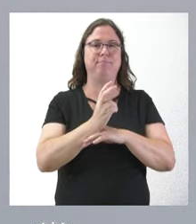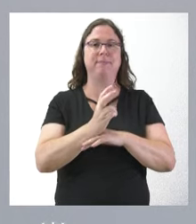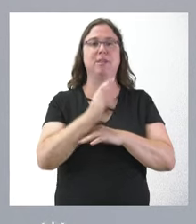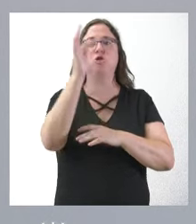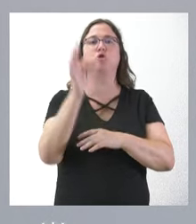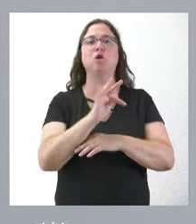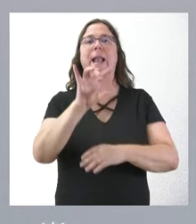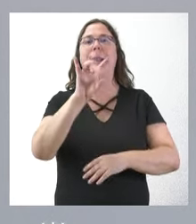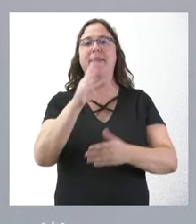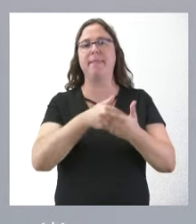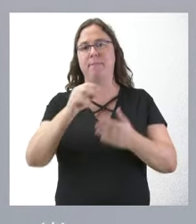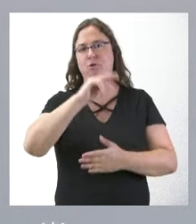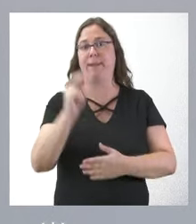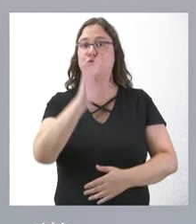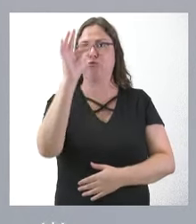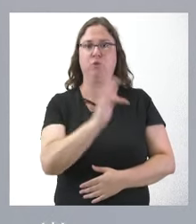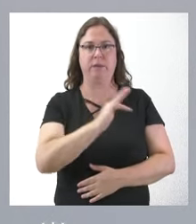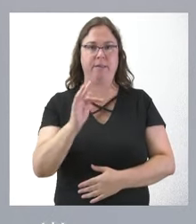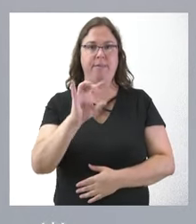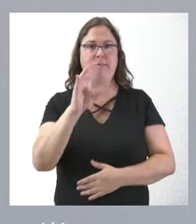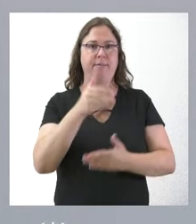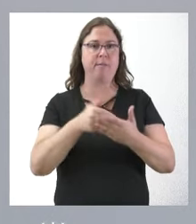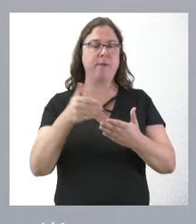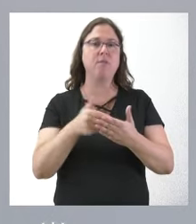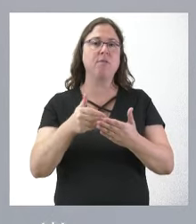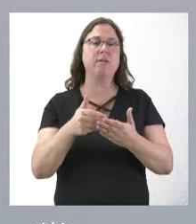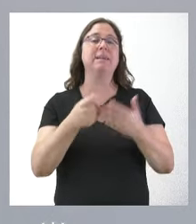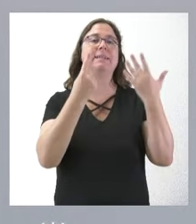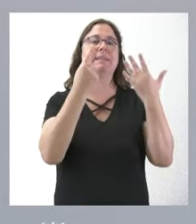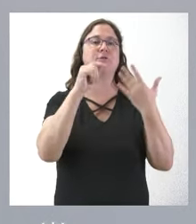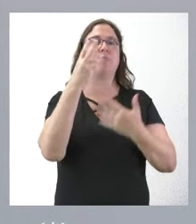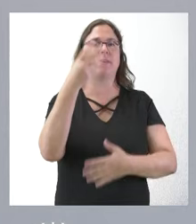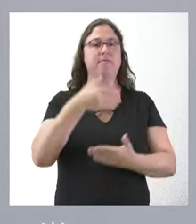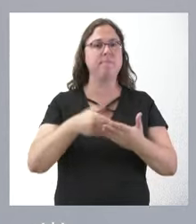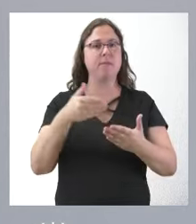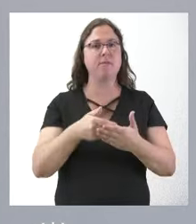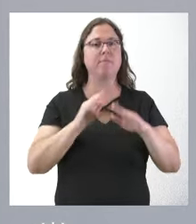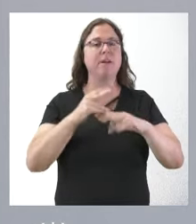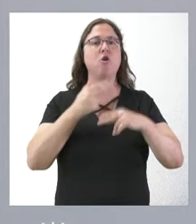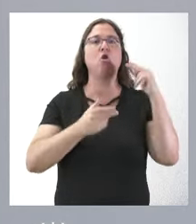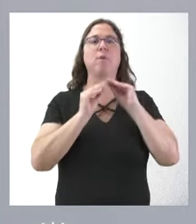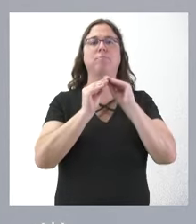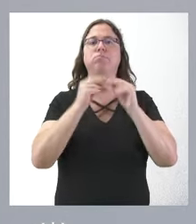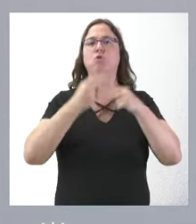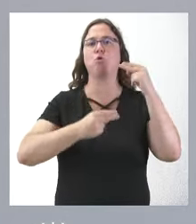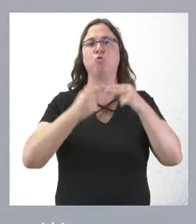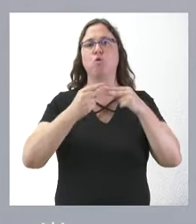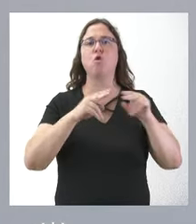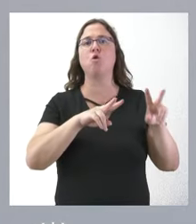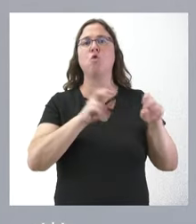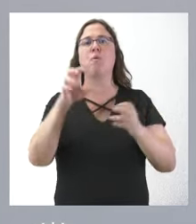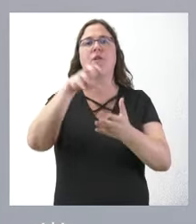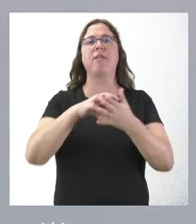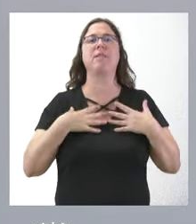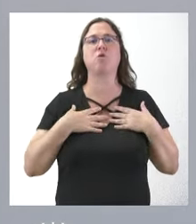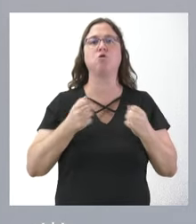15 millones de euros en su conjunto. Estamos hablando de 6,3 millones de euros para las obras de construcción del nuevo Centro de